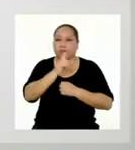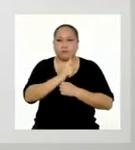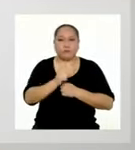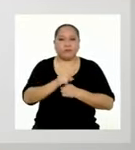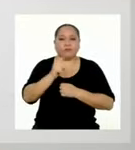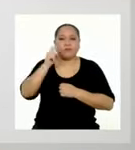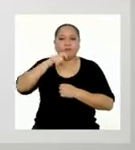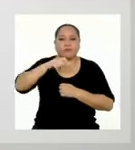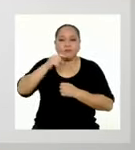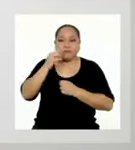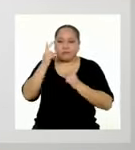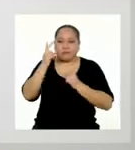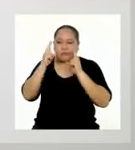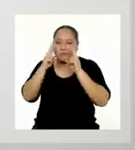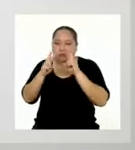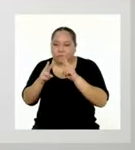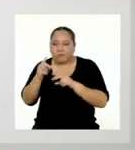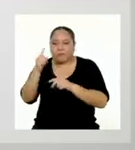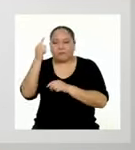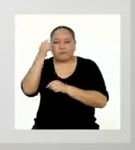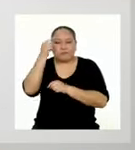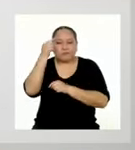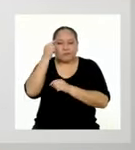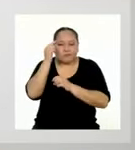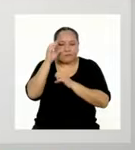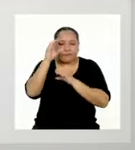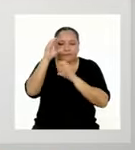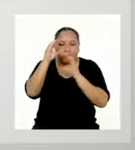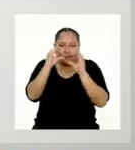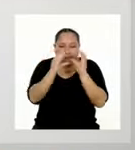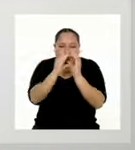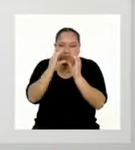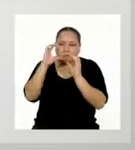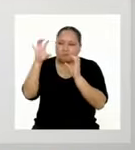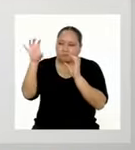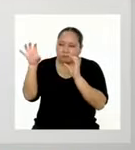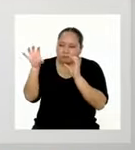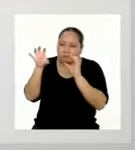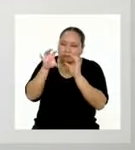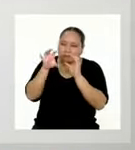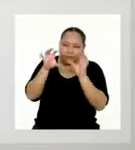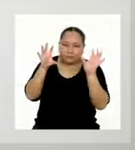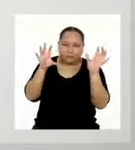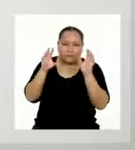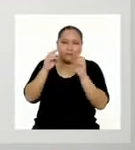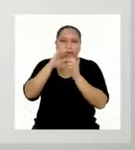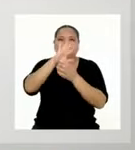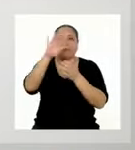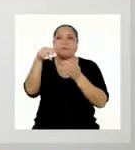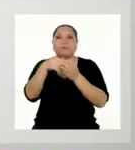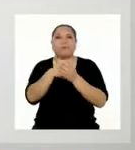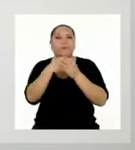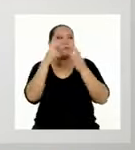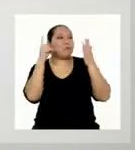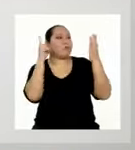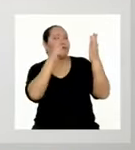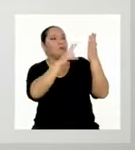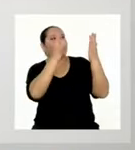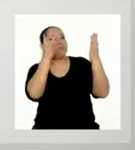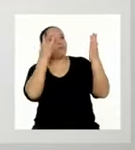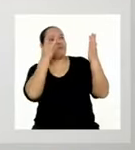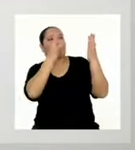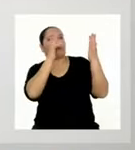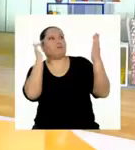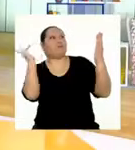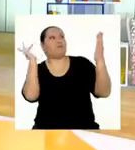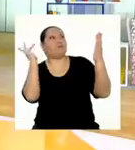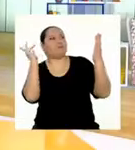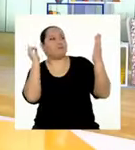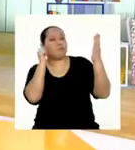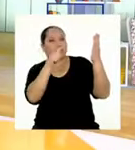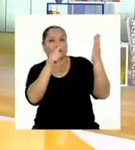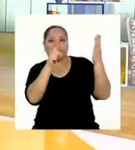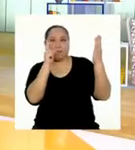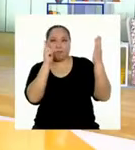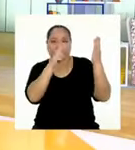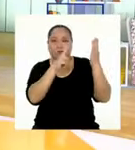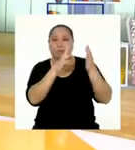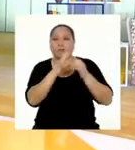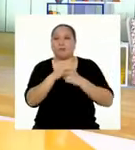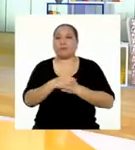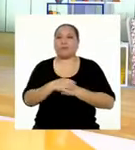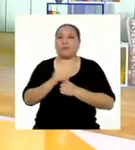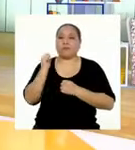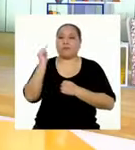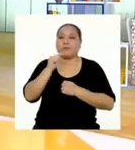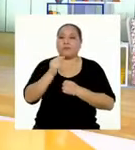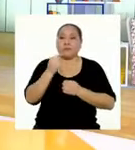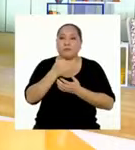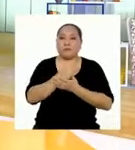todo detalle debería ser pensado estratégicamente para captar la atención del público al que va dirigido. Entonces,